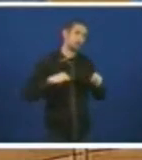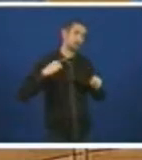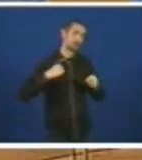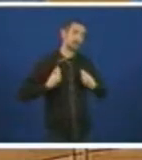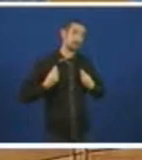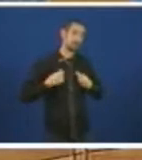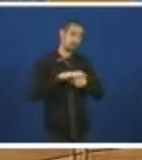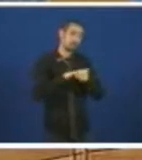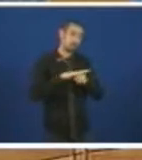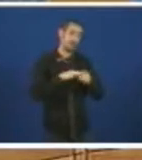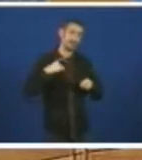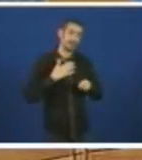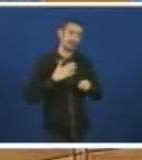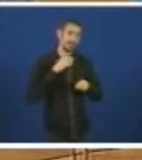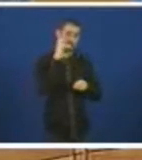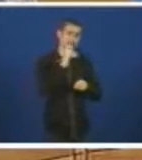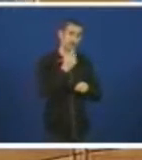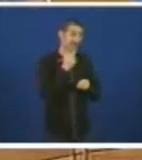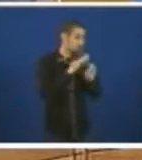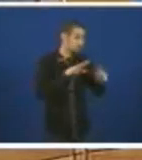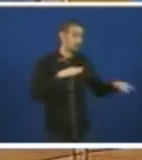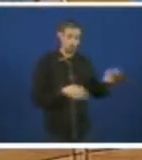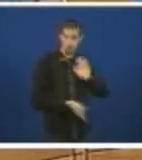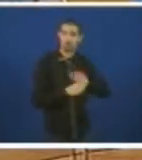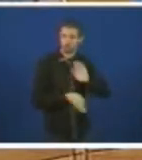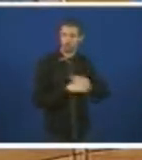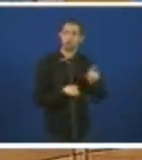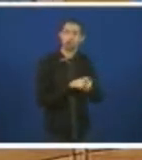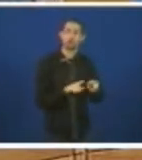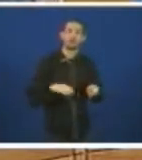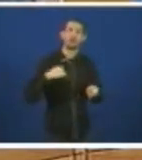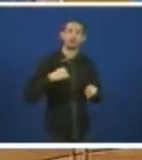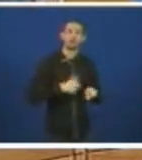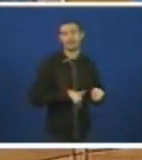sanitaria de Vigo que establece que Poivisa vai a continuar como un hospital xeral.